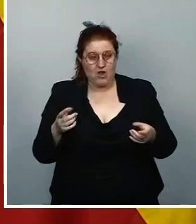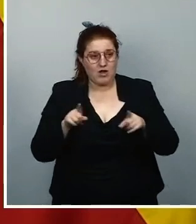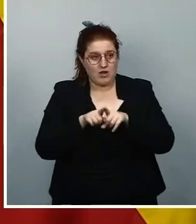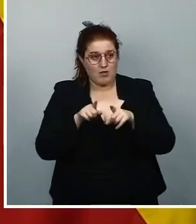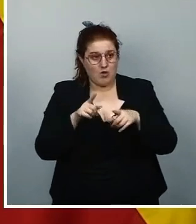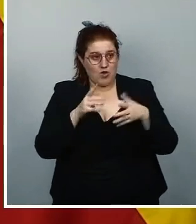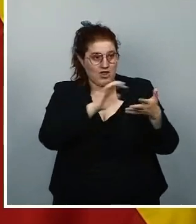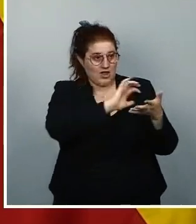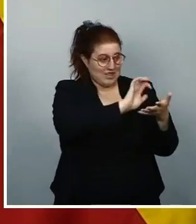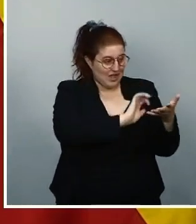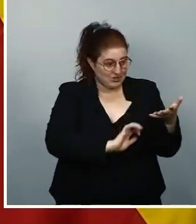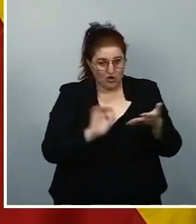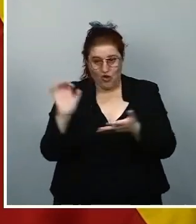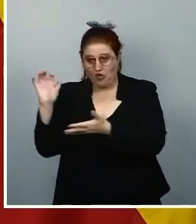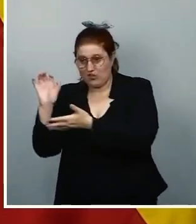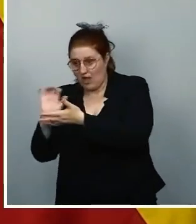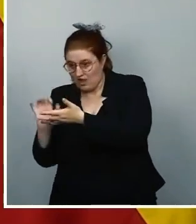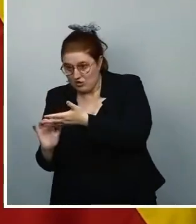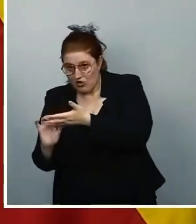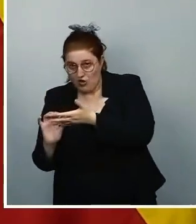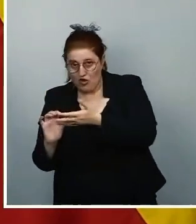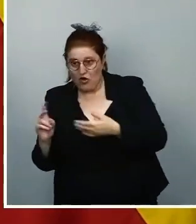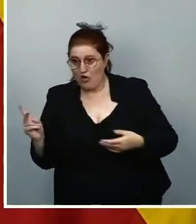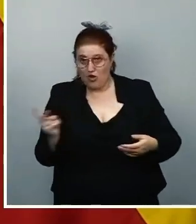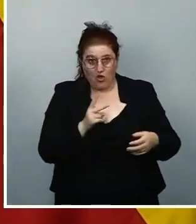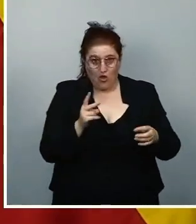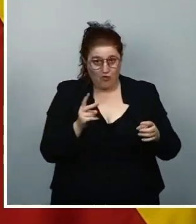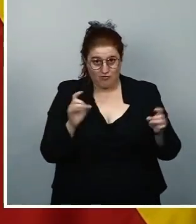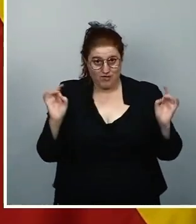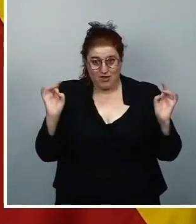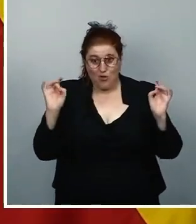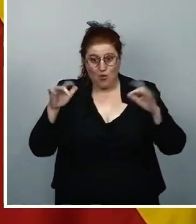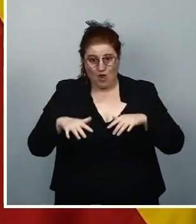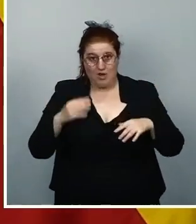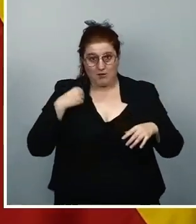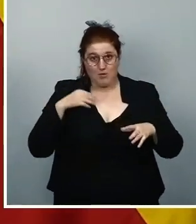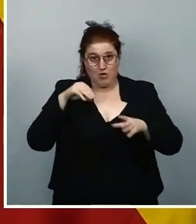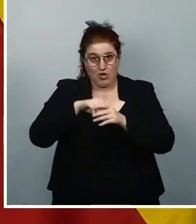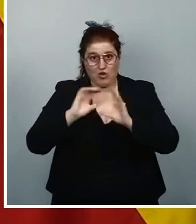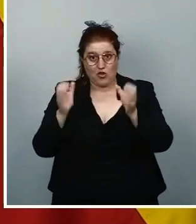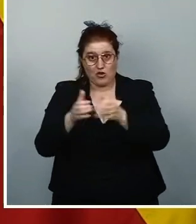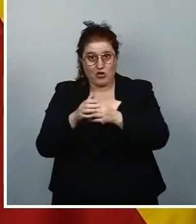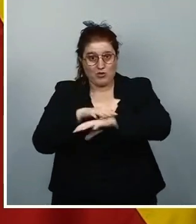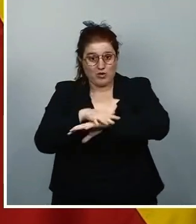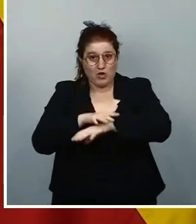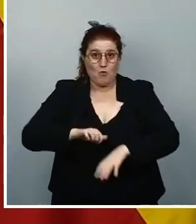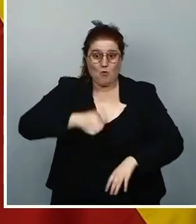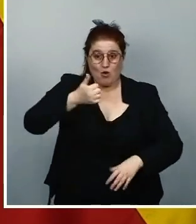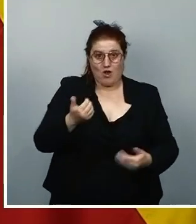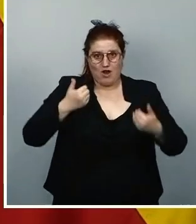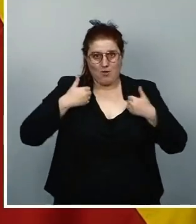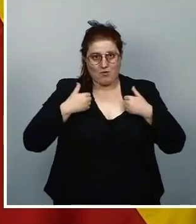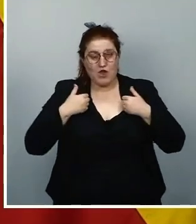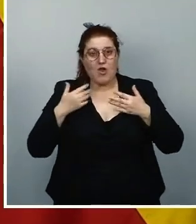en el Senado es literal al texto que se aprobó desde aquí, en Consejo de Ministros, por parte del